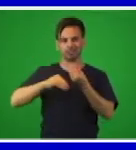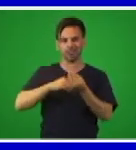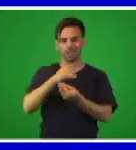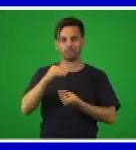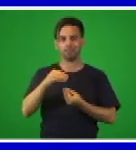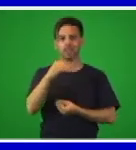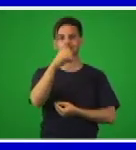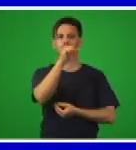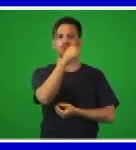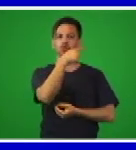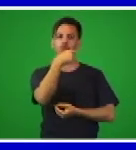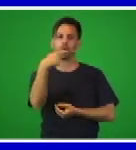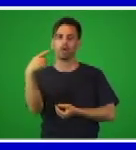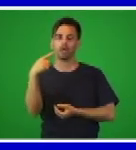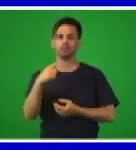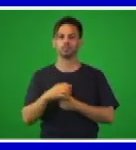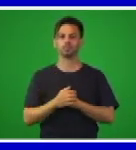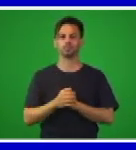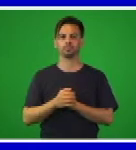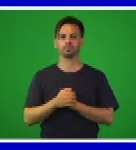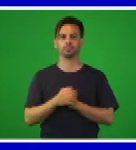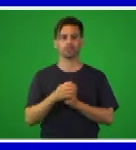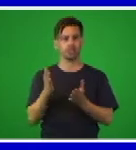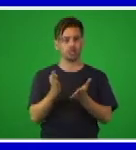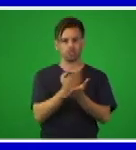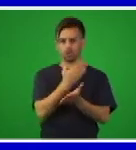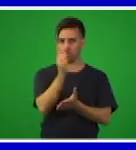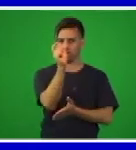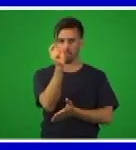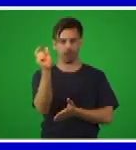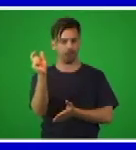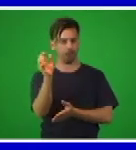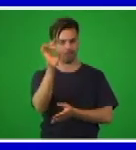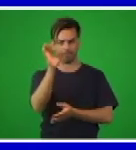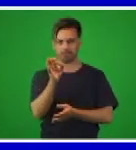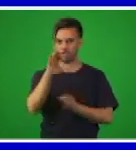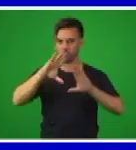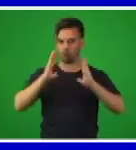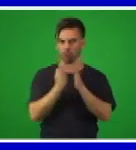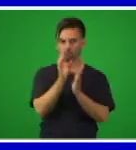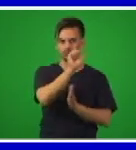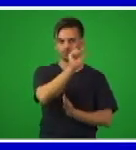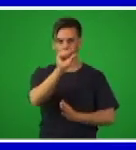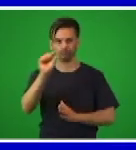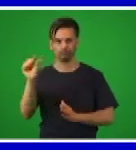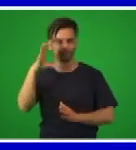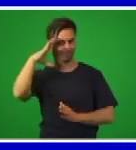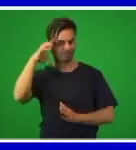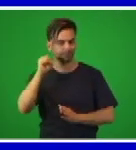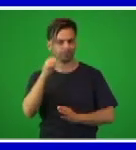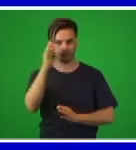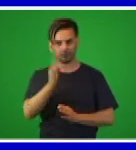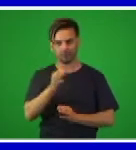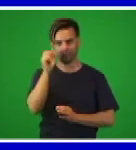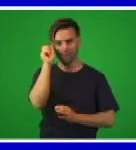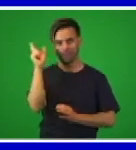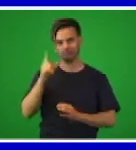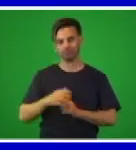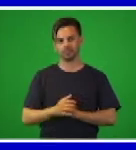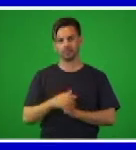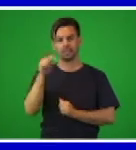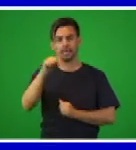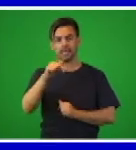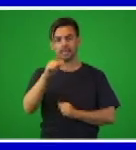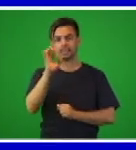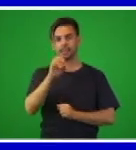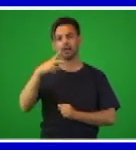entonces el sentido de la oración. Esto es una actividad que durante la unidad vamos a estar ejercitando el reconocimiento del sujeto y